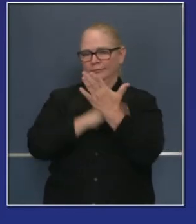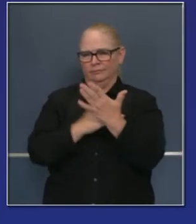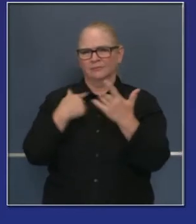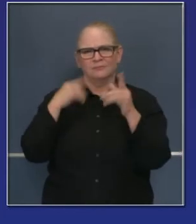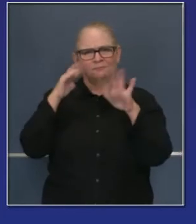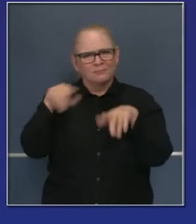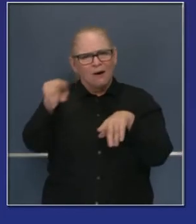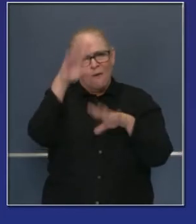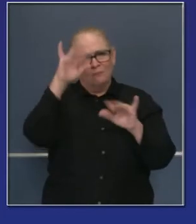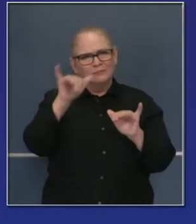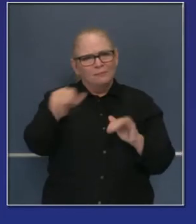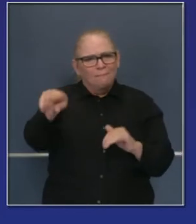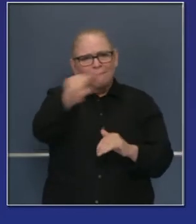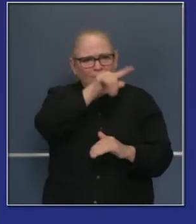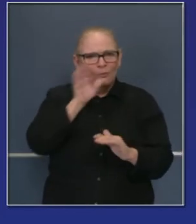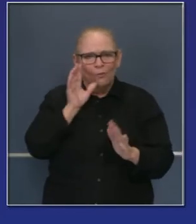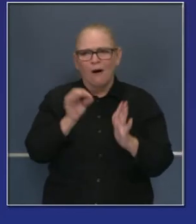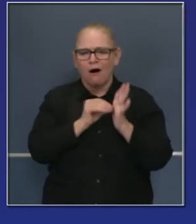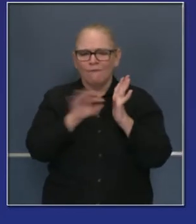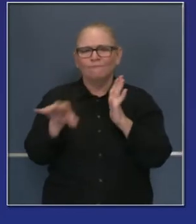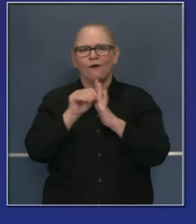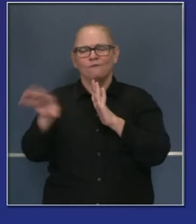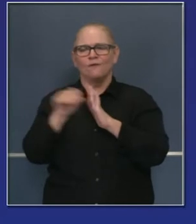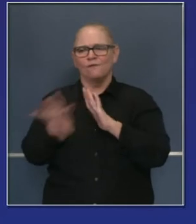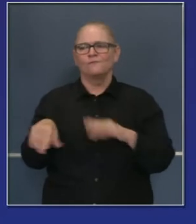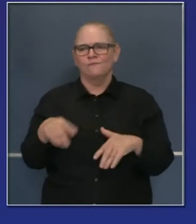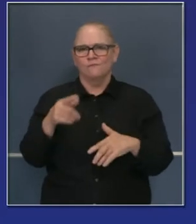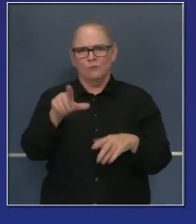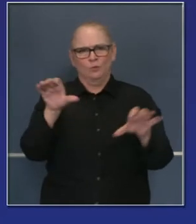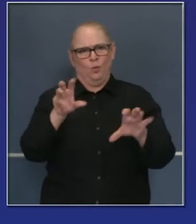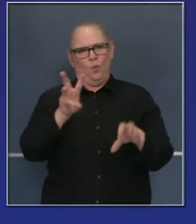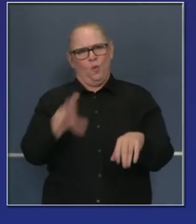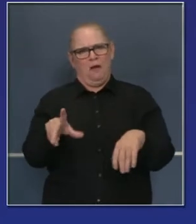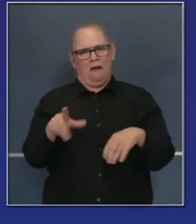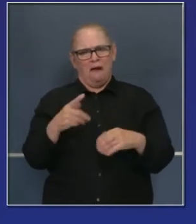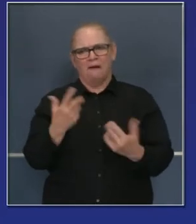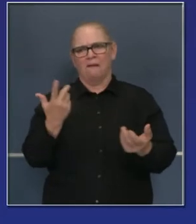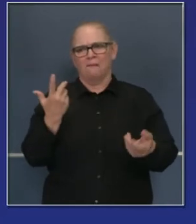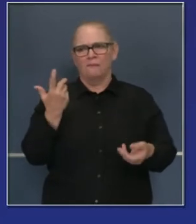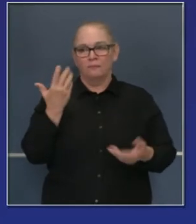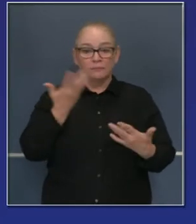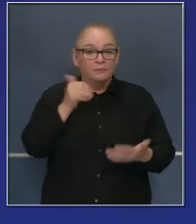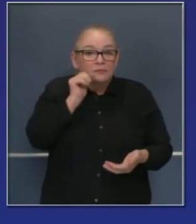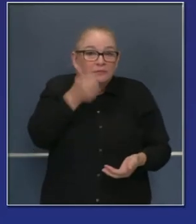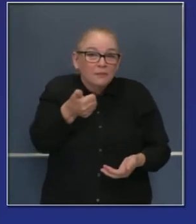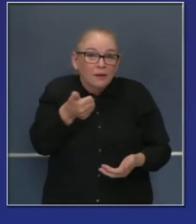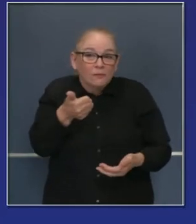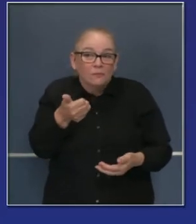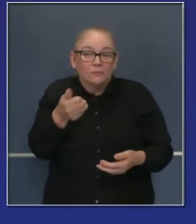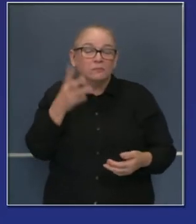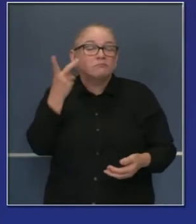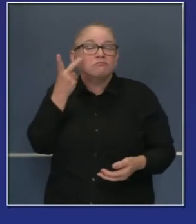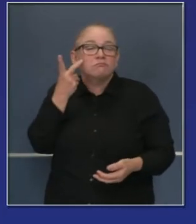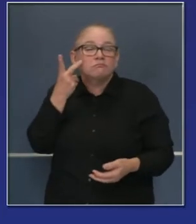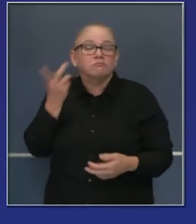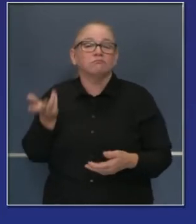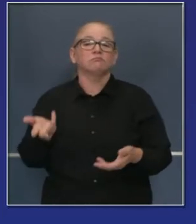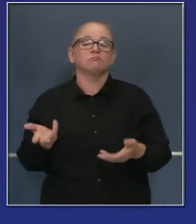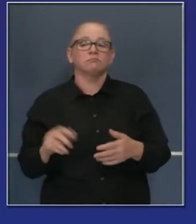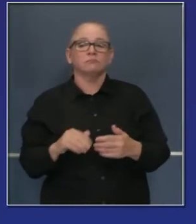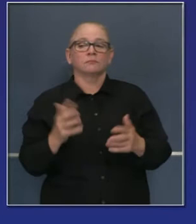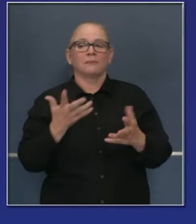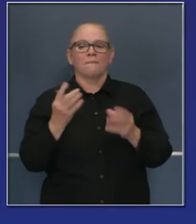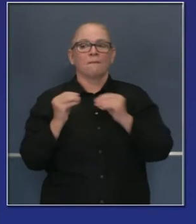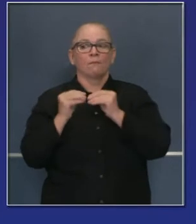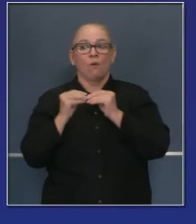les puedo decir que se espera, si todo sigue igual, que es muy posible que mañana, o tal vez otra